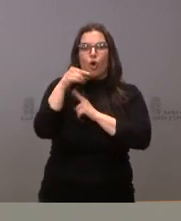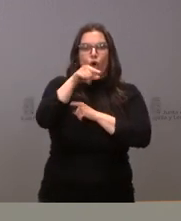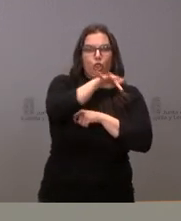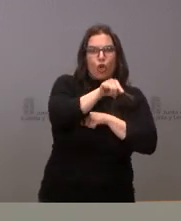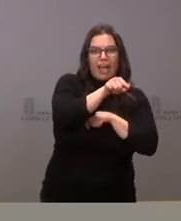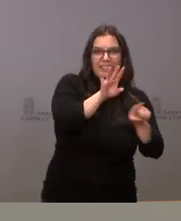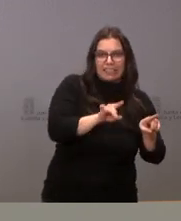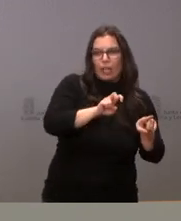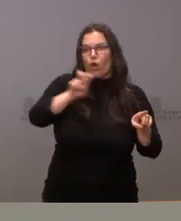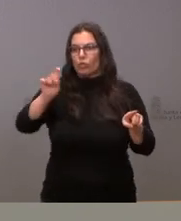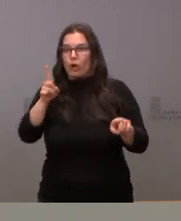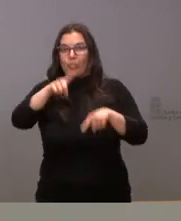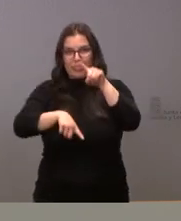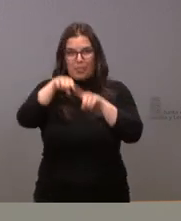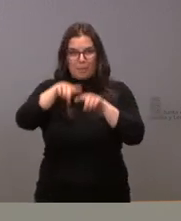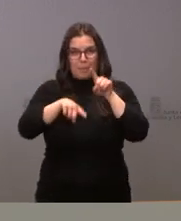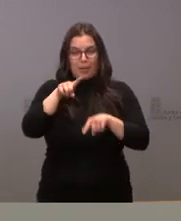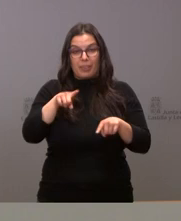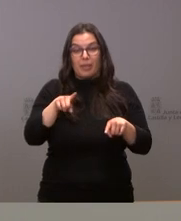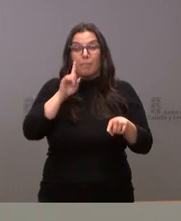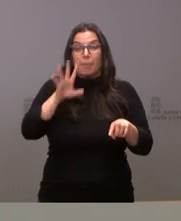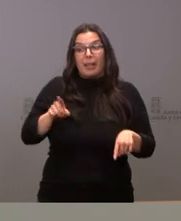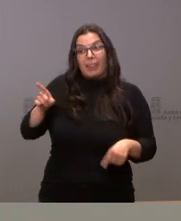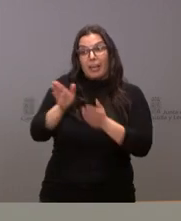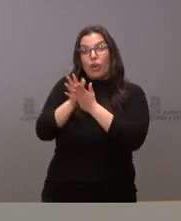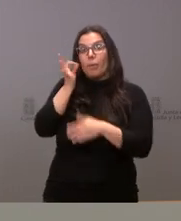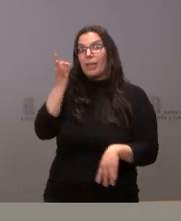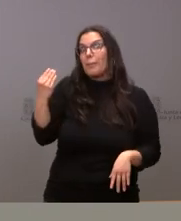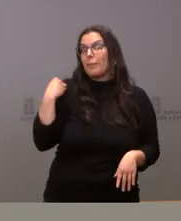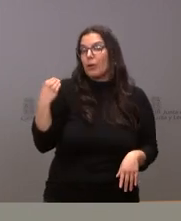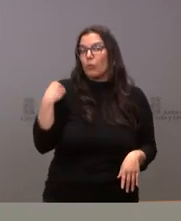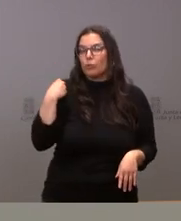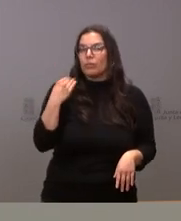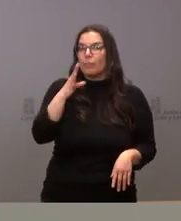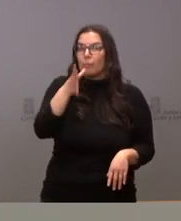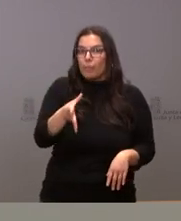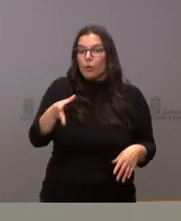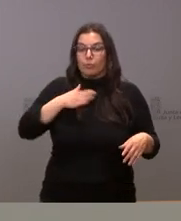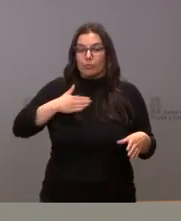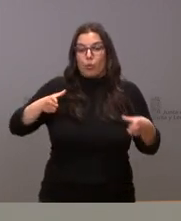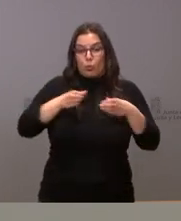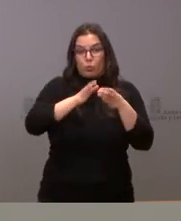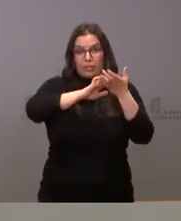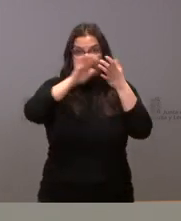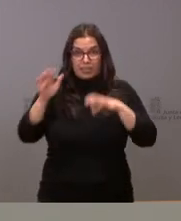seguir teniendo estas mascarillas y creo recordar que su compañera me preguntaba por la Junta de Castilla y León